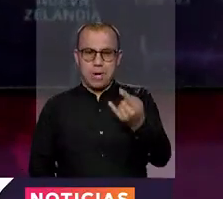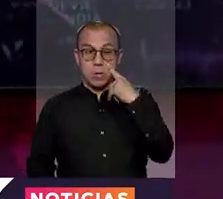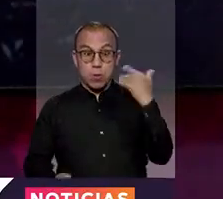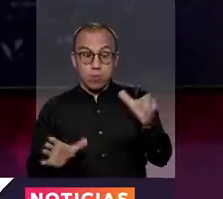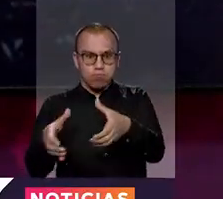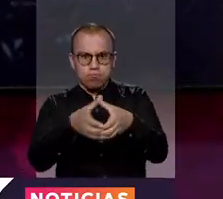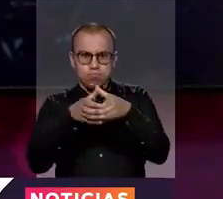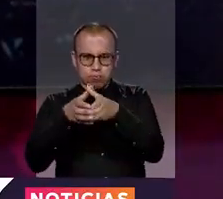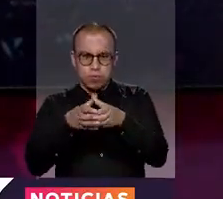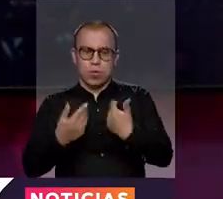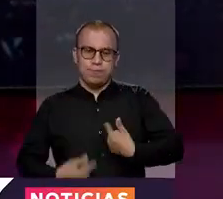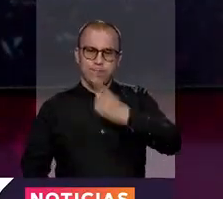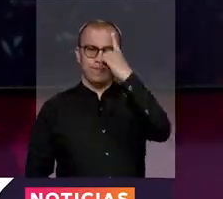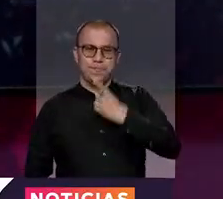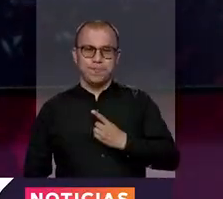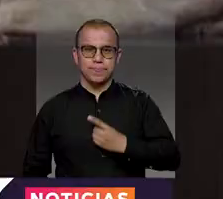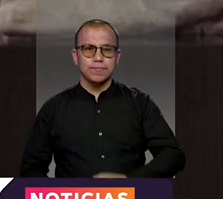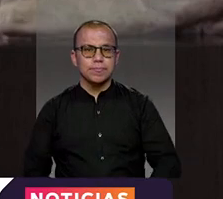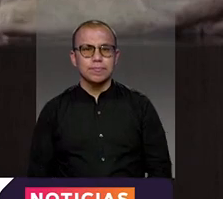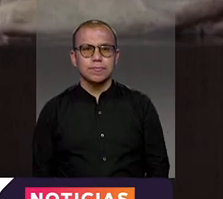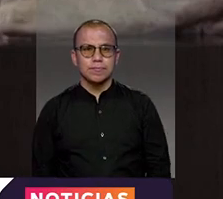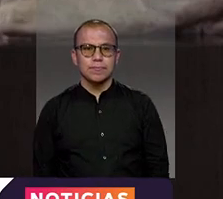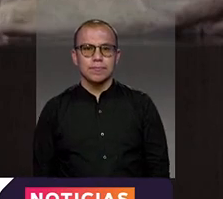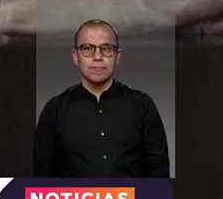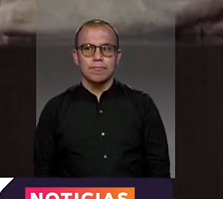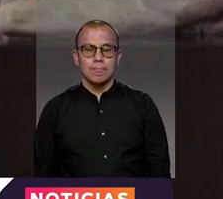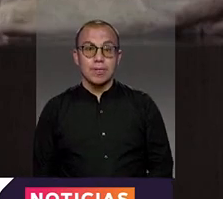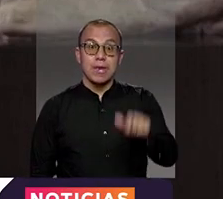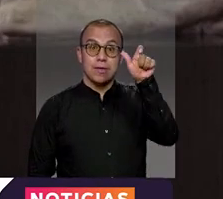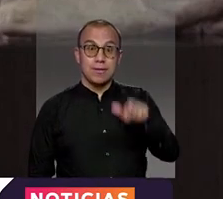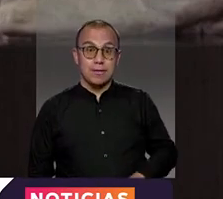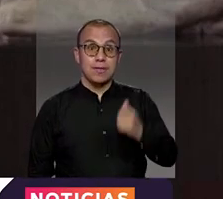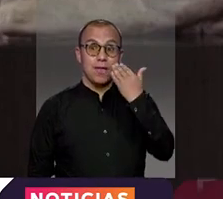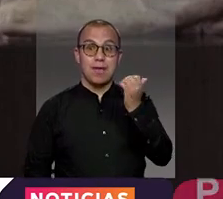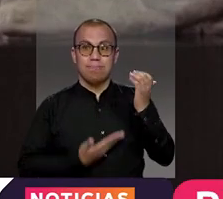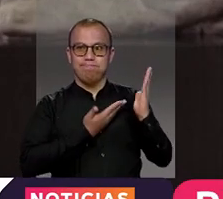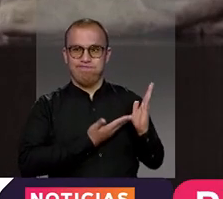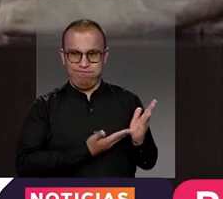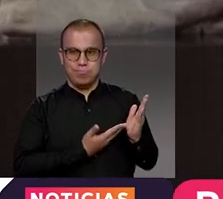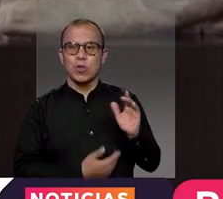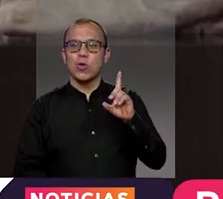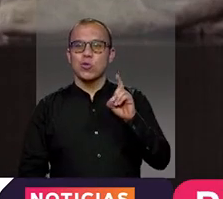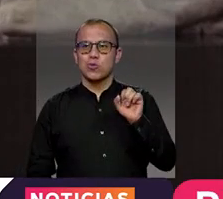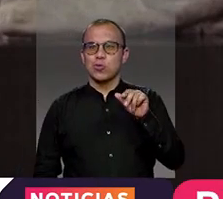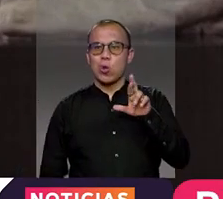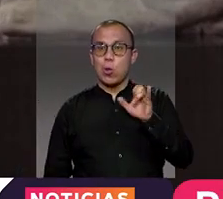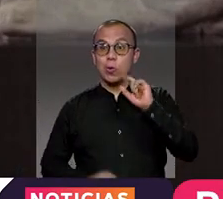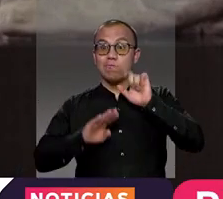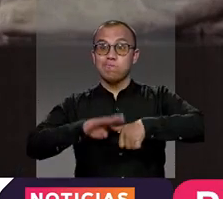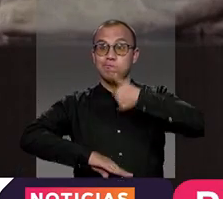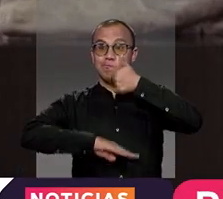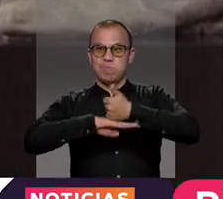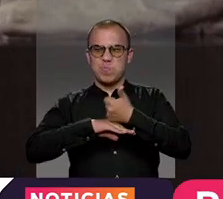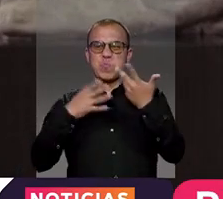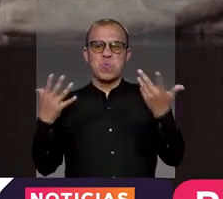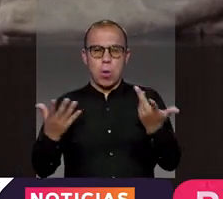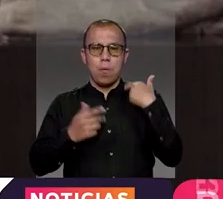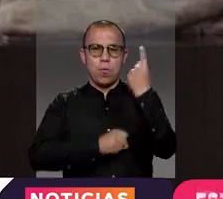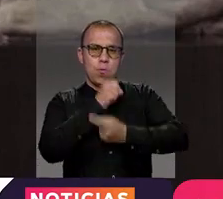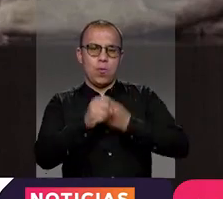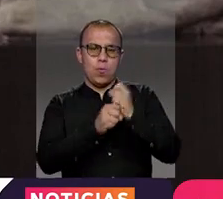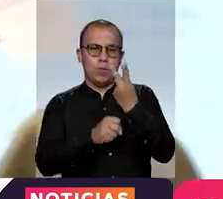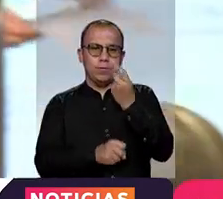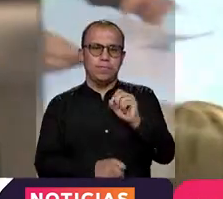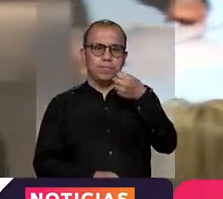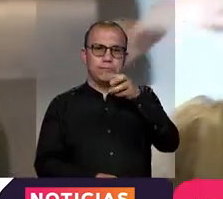Universitario tomará la decisión. Una de las aspirantes es Dolly Montoya, actual rectora de la Universidad desde 2018.